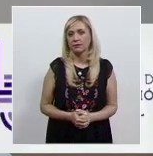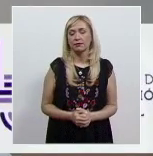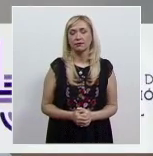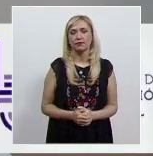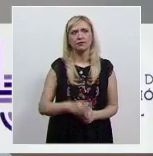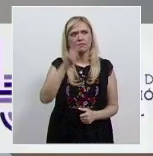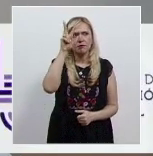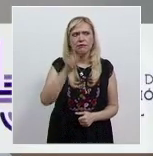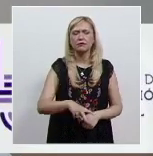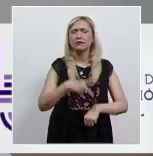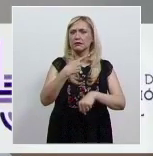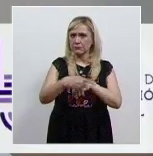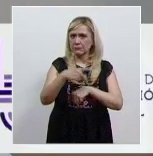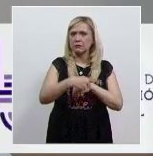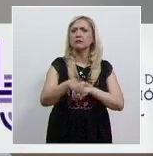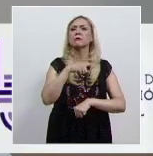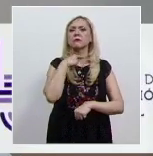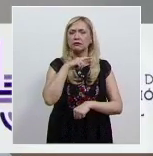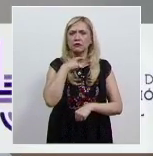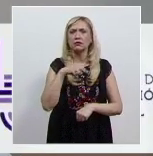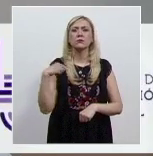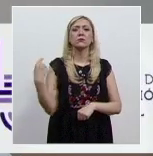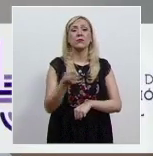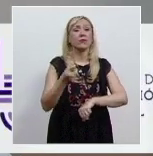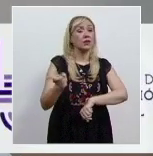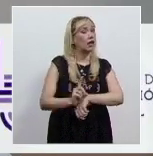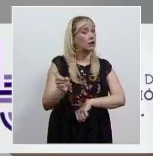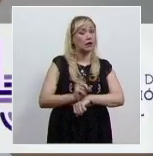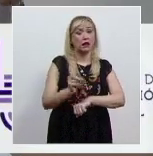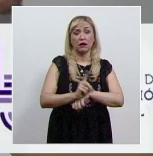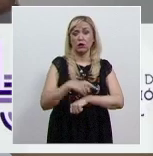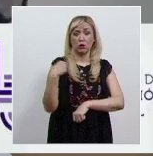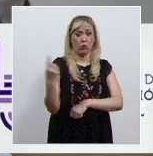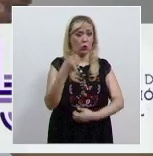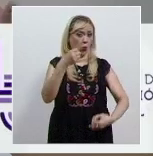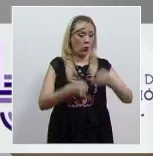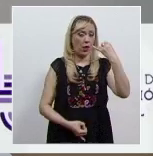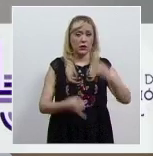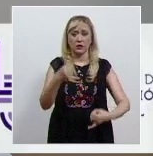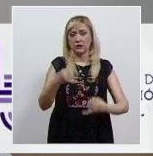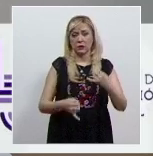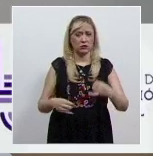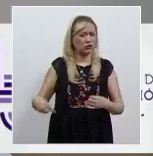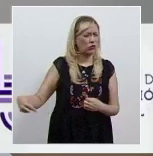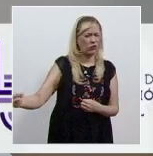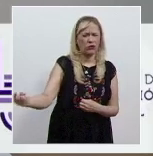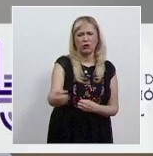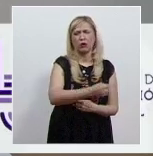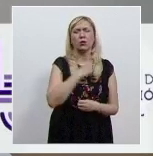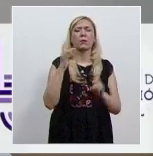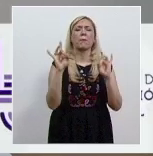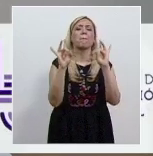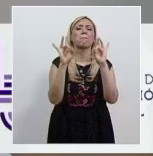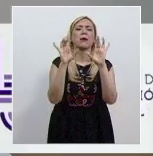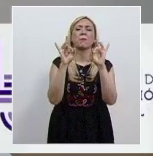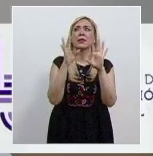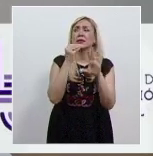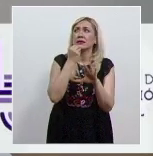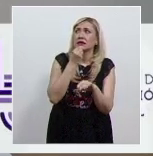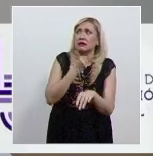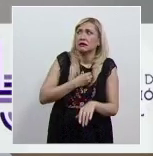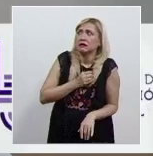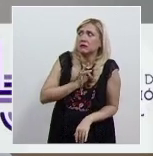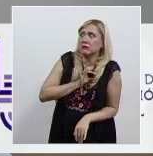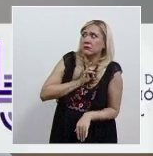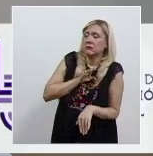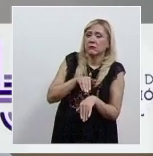Estos son los peligros a los que nos enfrentamos en cualquier sociedad cuando nos dejamos intimidar por el poder público,